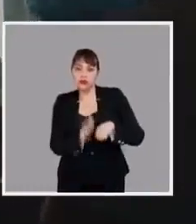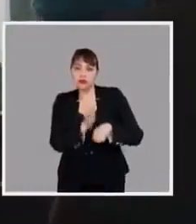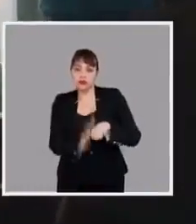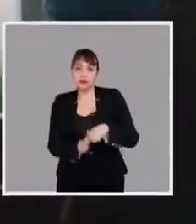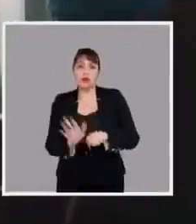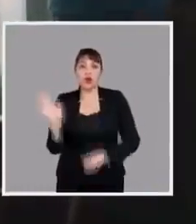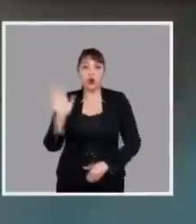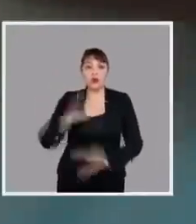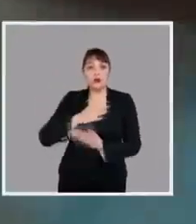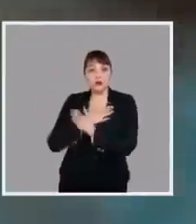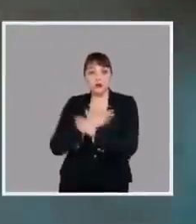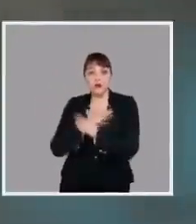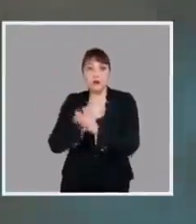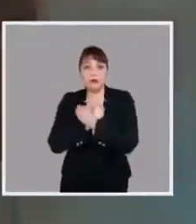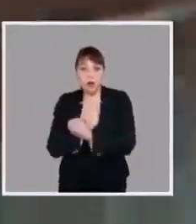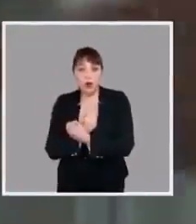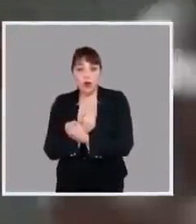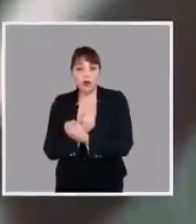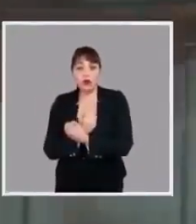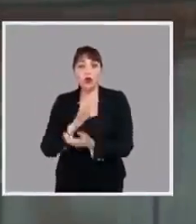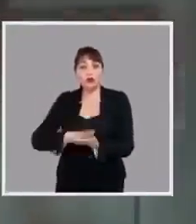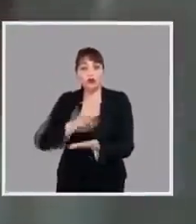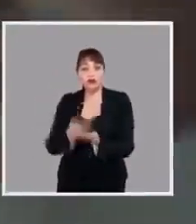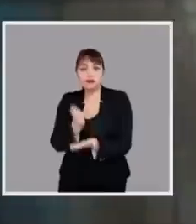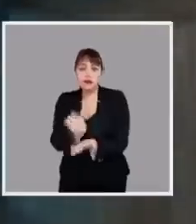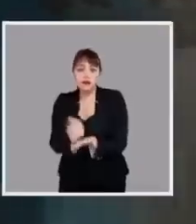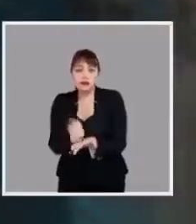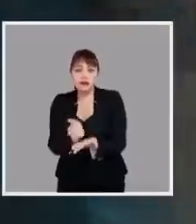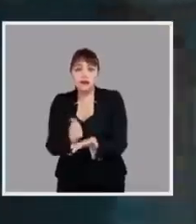hola, amor. ¿Cómo te fue en el colegio?